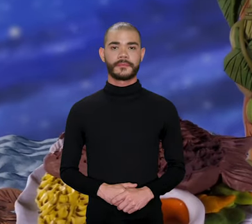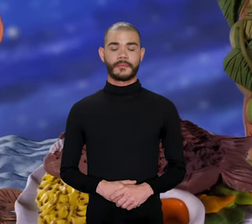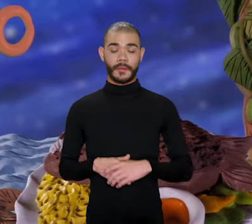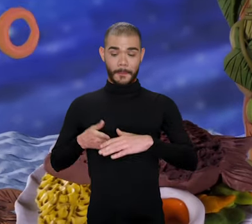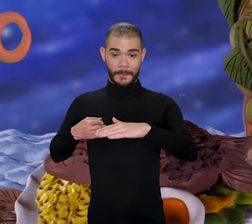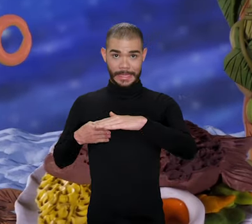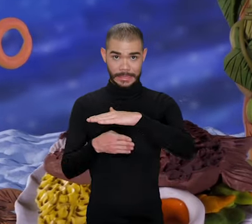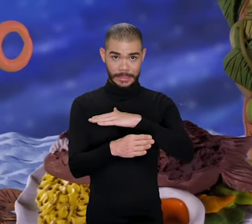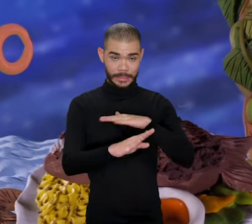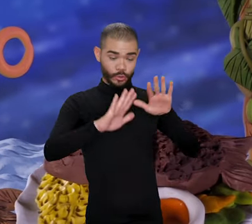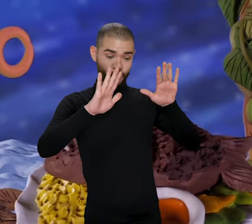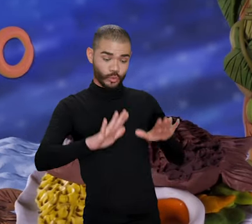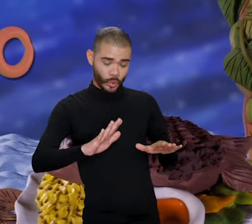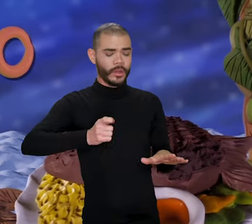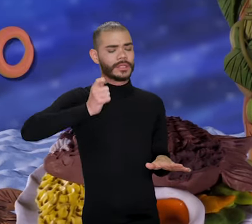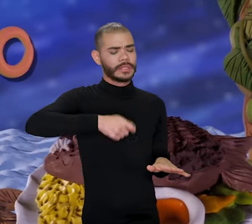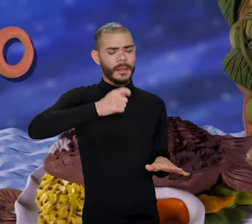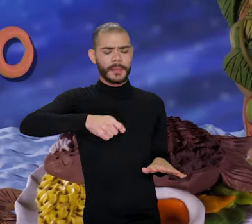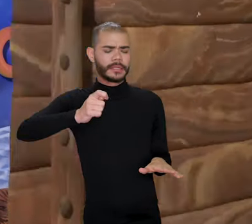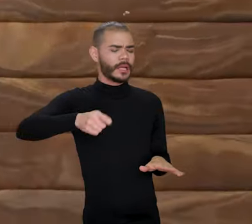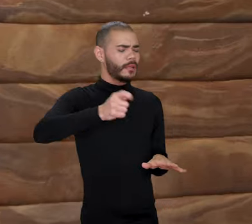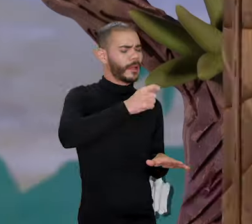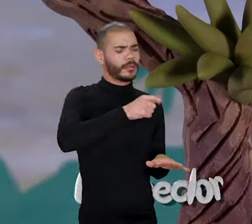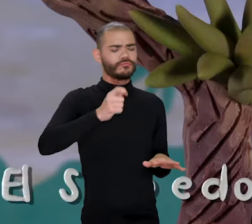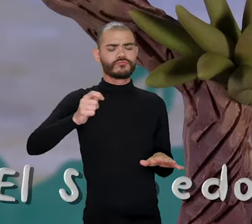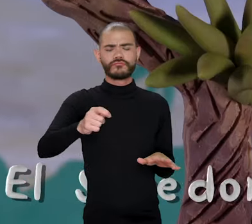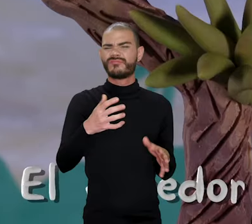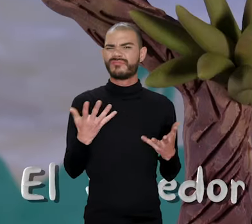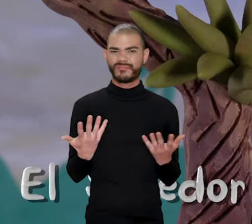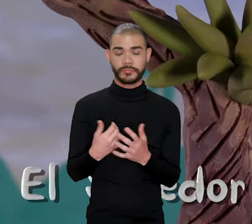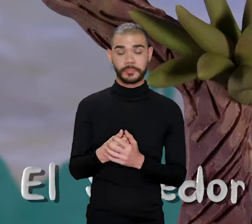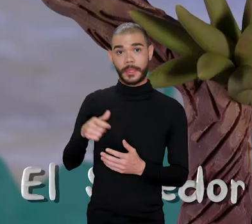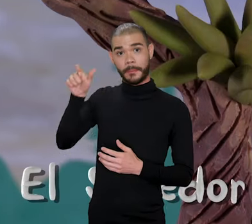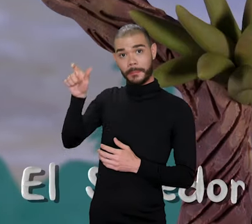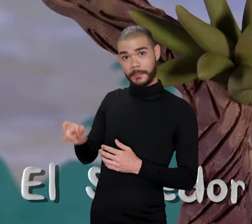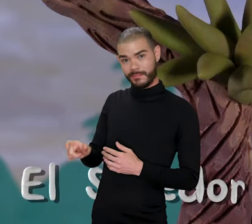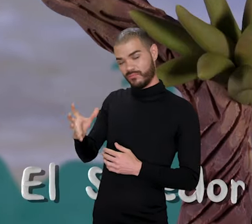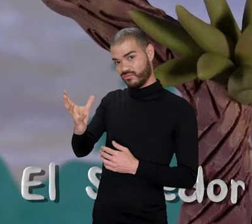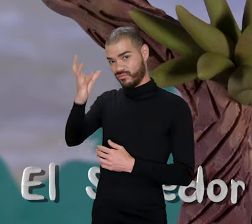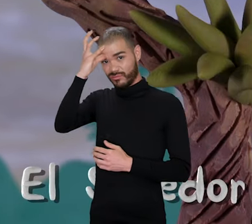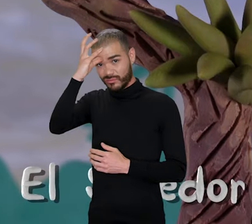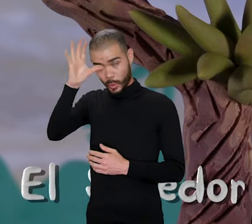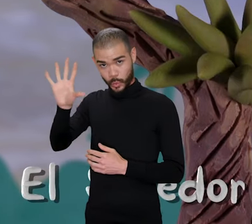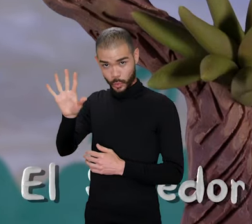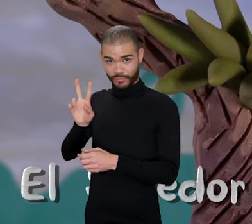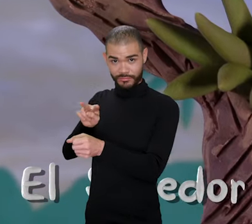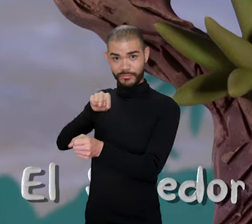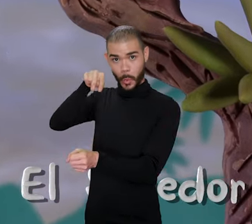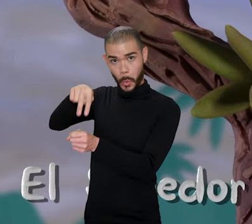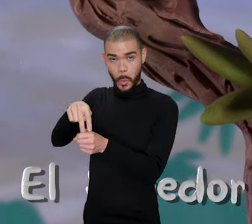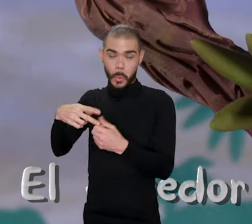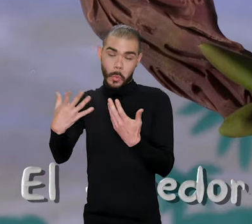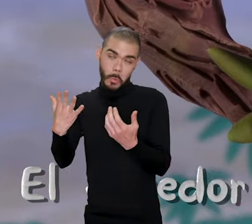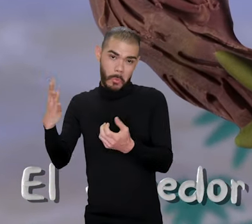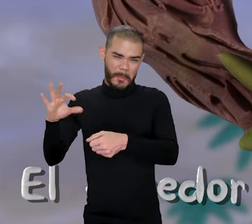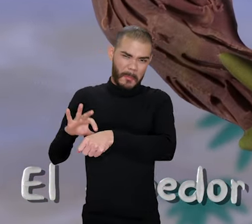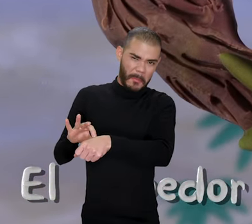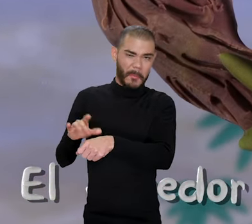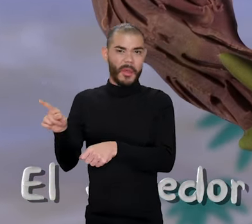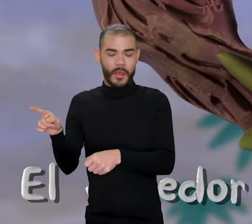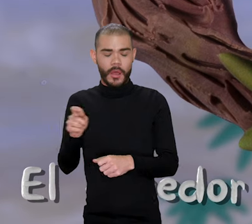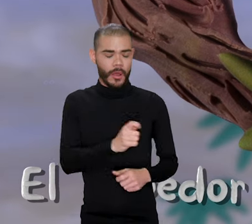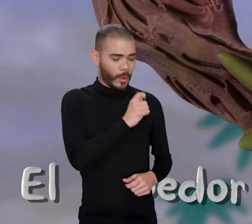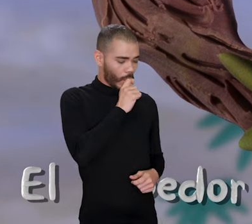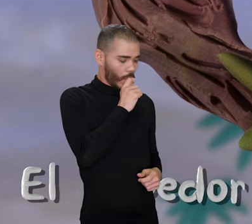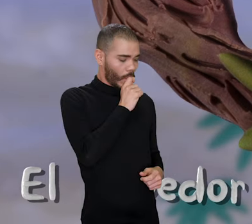El rezo del pescado El sabedor o médico tradicional Sikwani, tras sorber yopo,